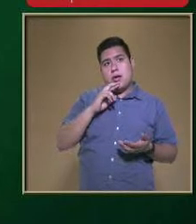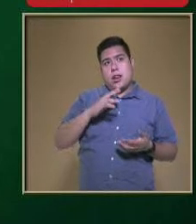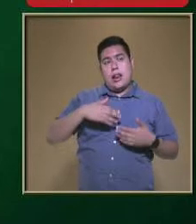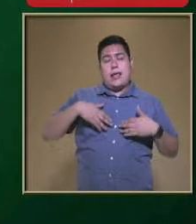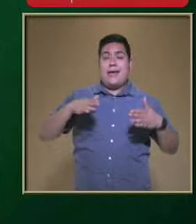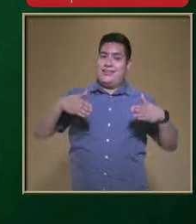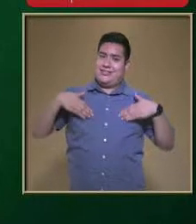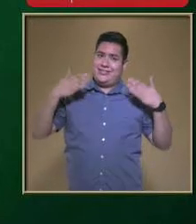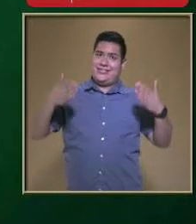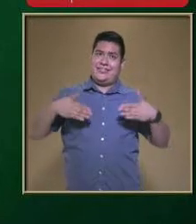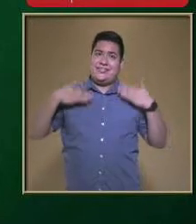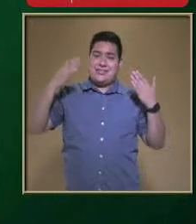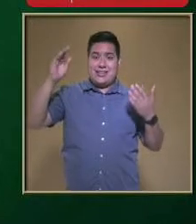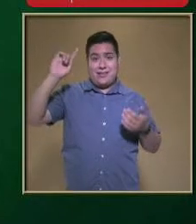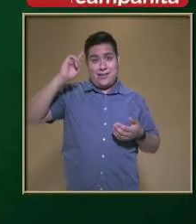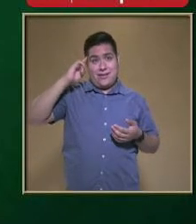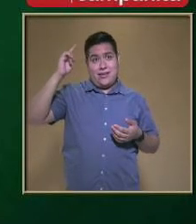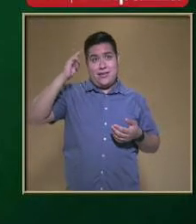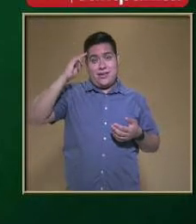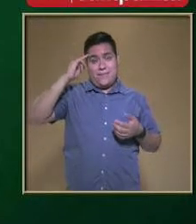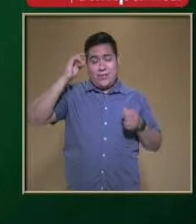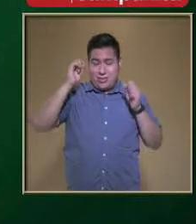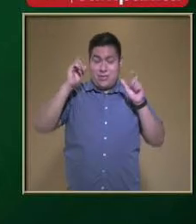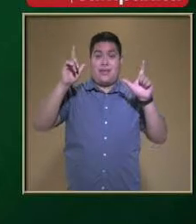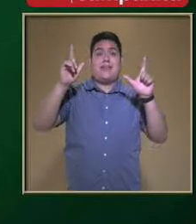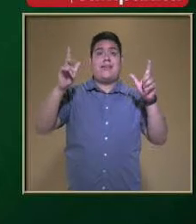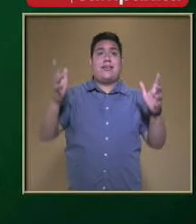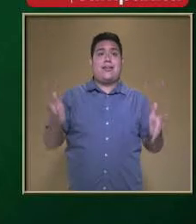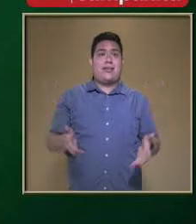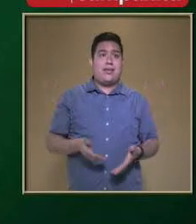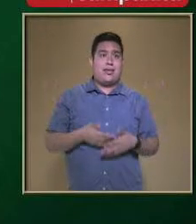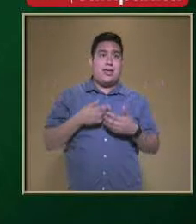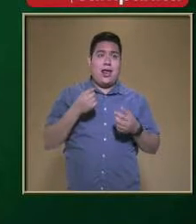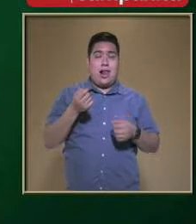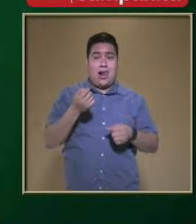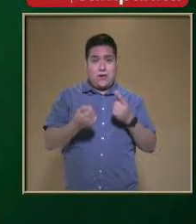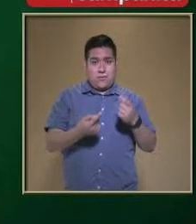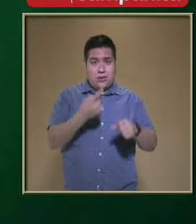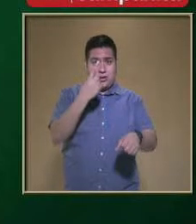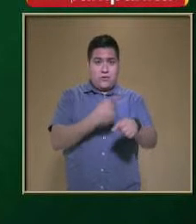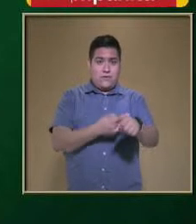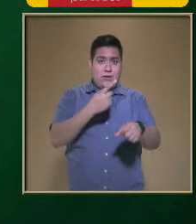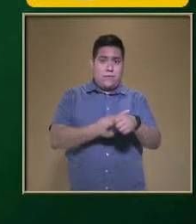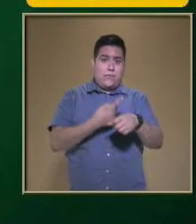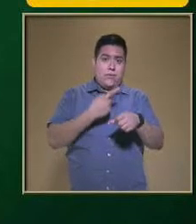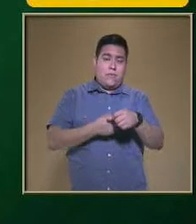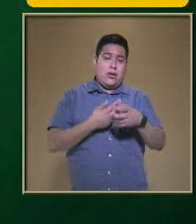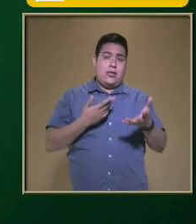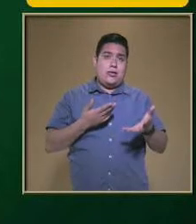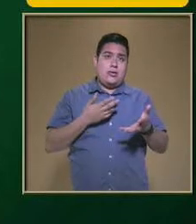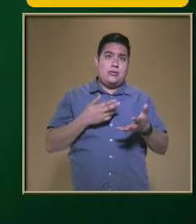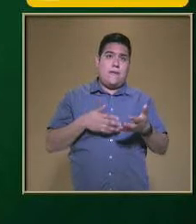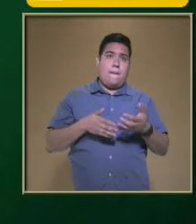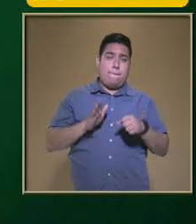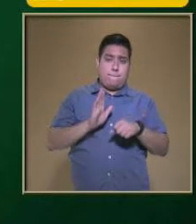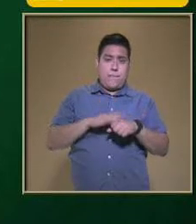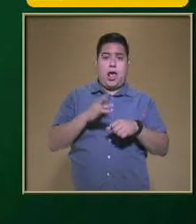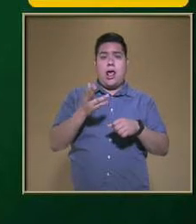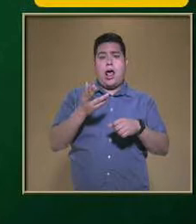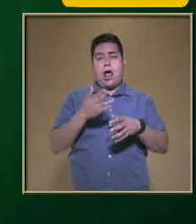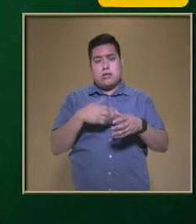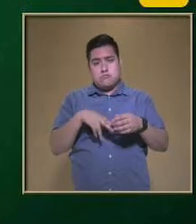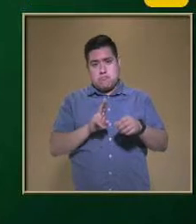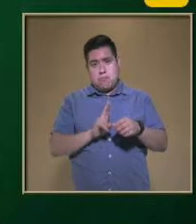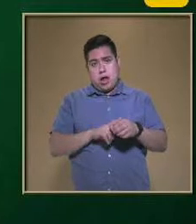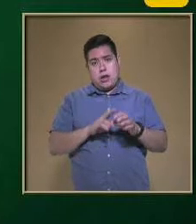ánimo Y de la mente La mantiene despierta Algunas de las enfermedades Más comunes Y que se mencionan Que pueden